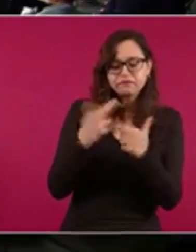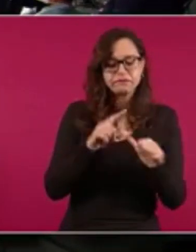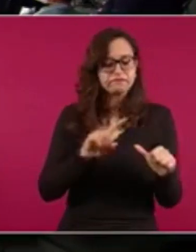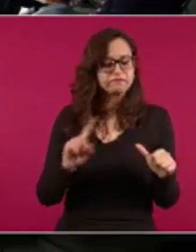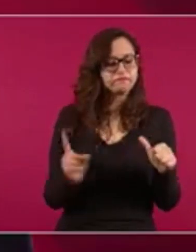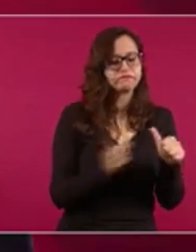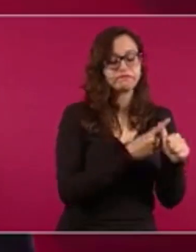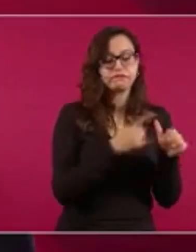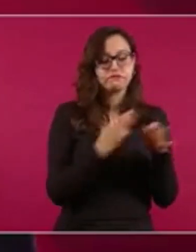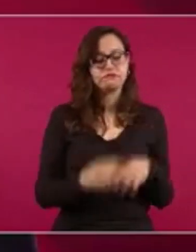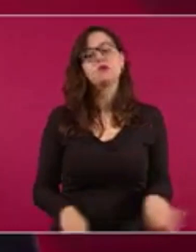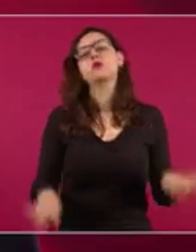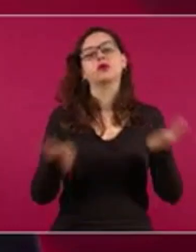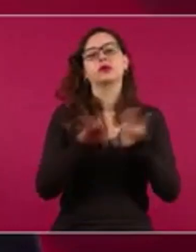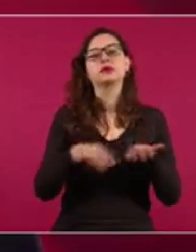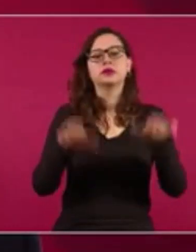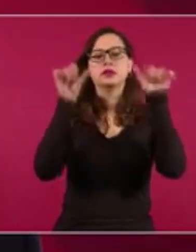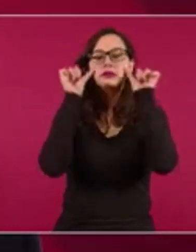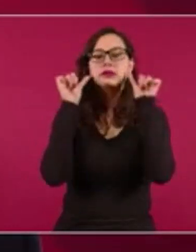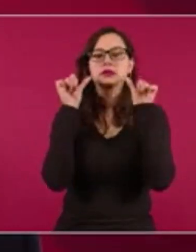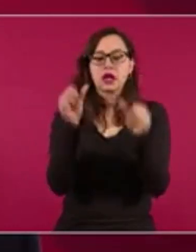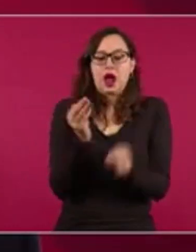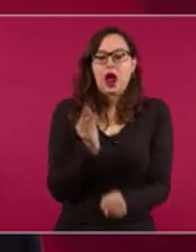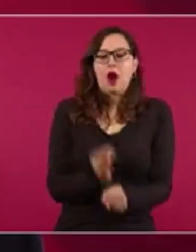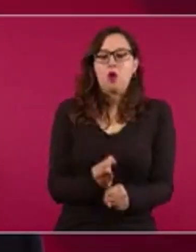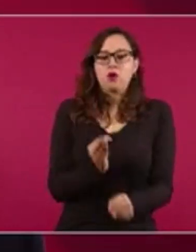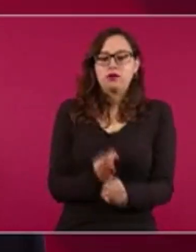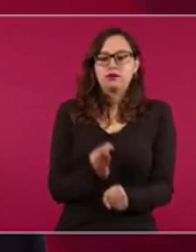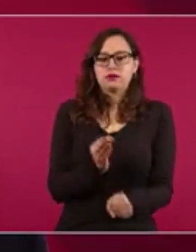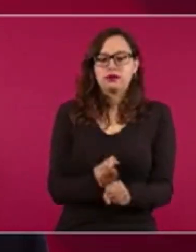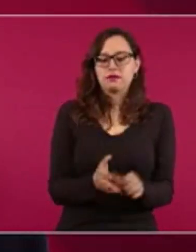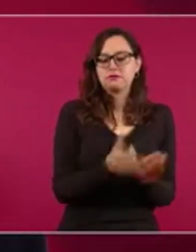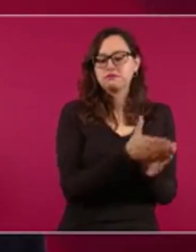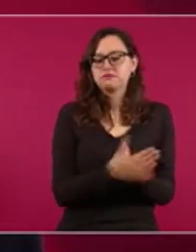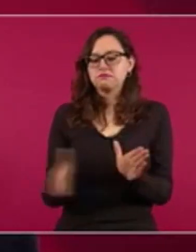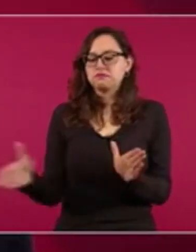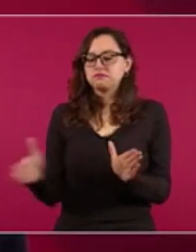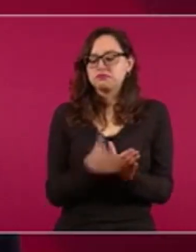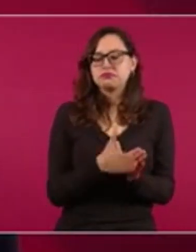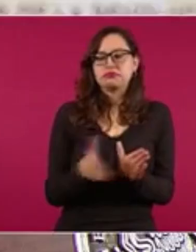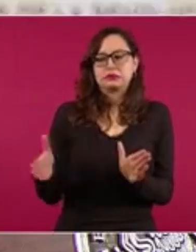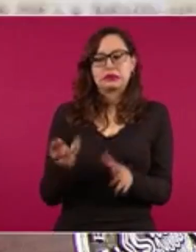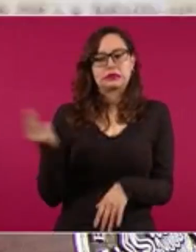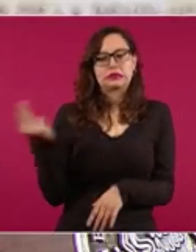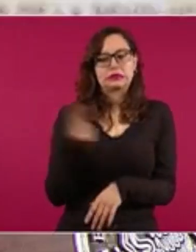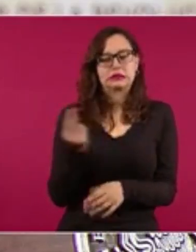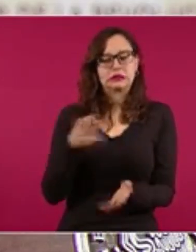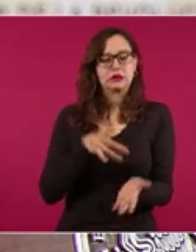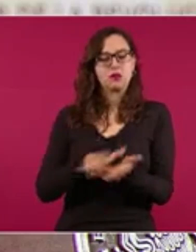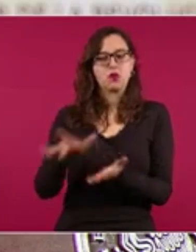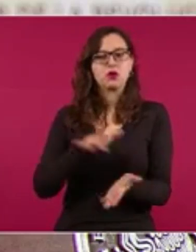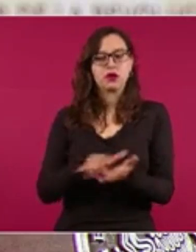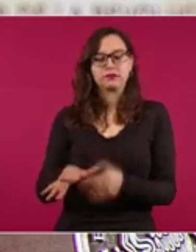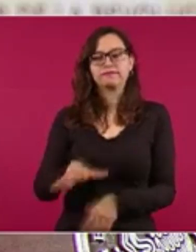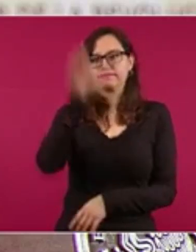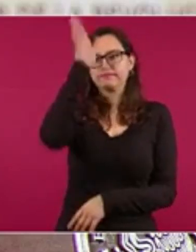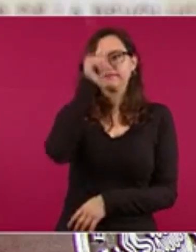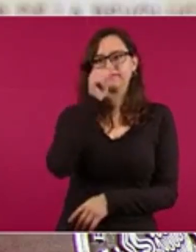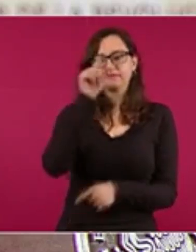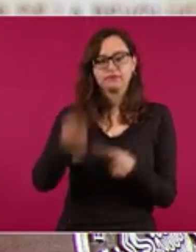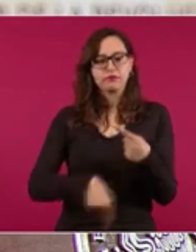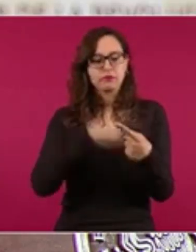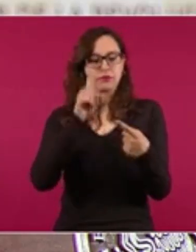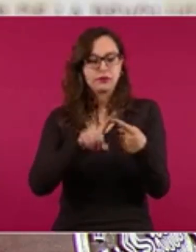atención para el momento inflacionario y llegado al siguiente acuerdo. Uno, basado en la confianza,